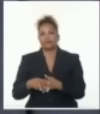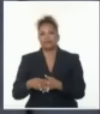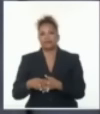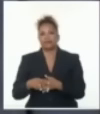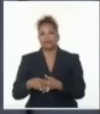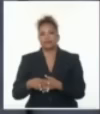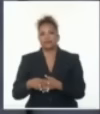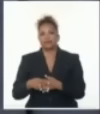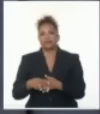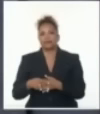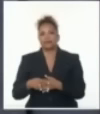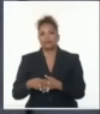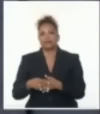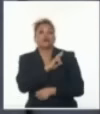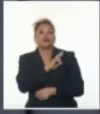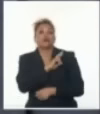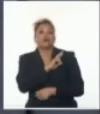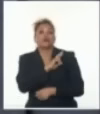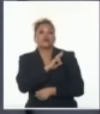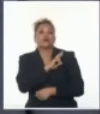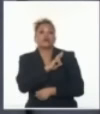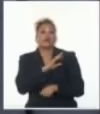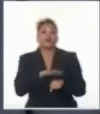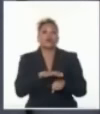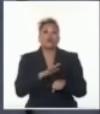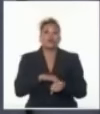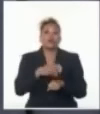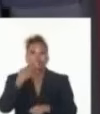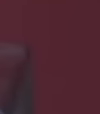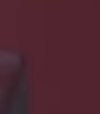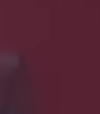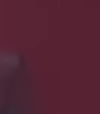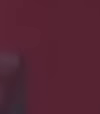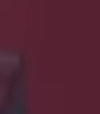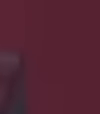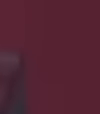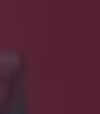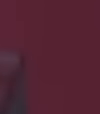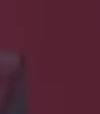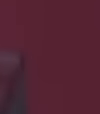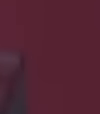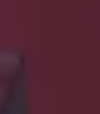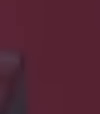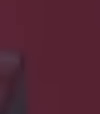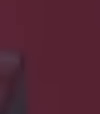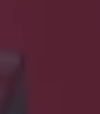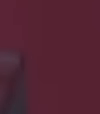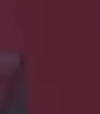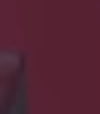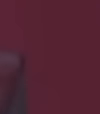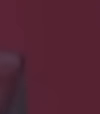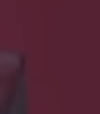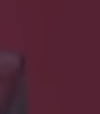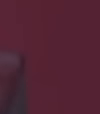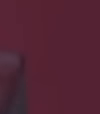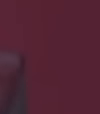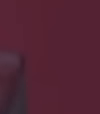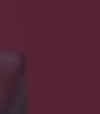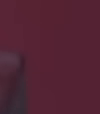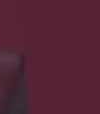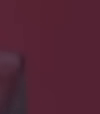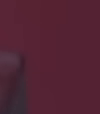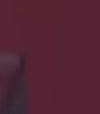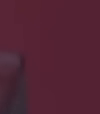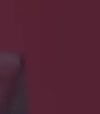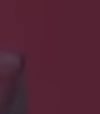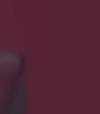A ver, resumamos esta cosa. El impacto que tienen esas medidas tan inhumanas, tan crueles, que nos están